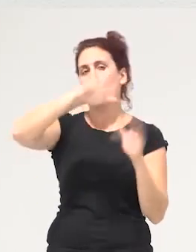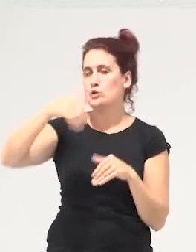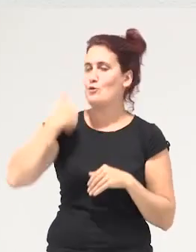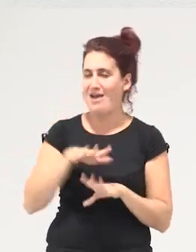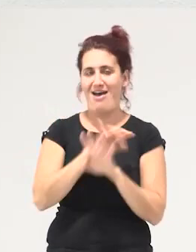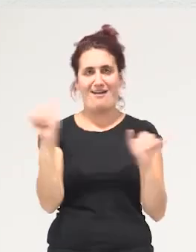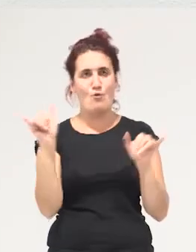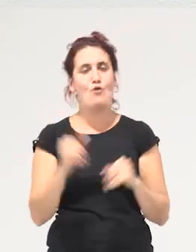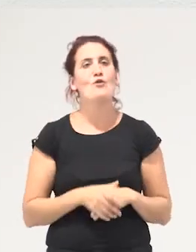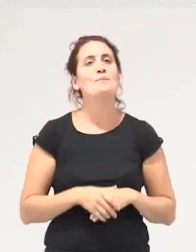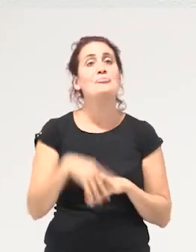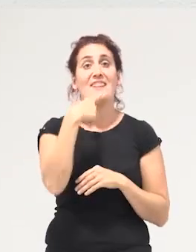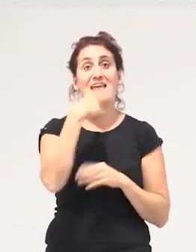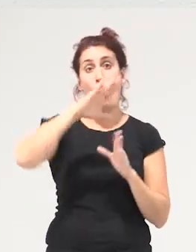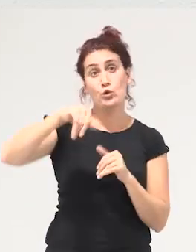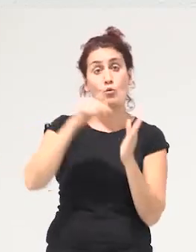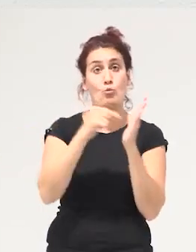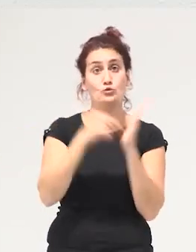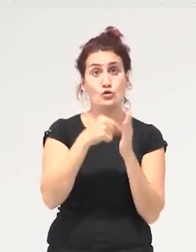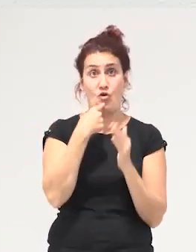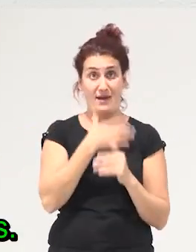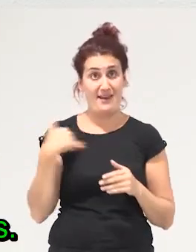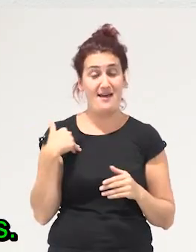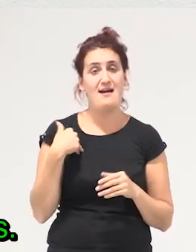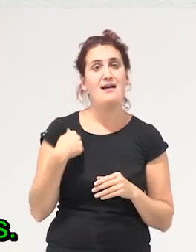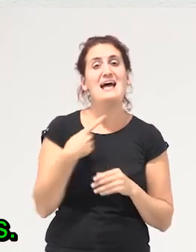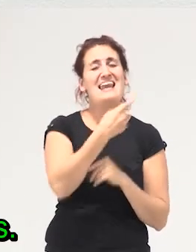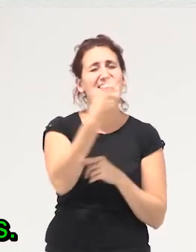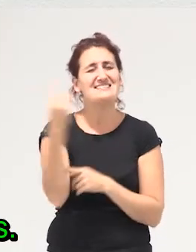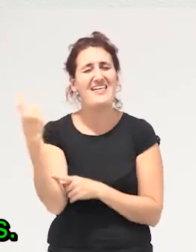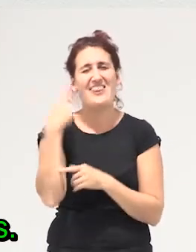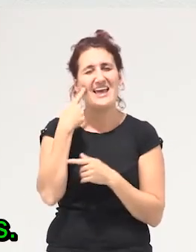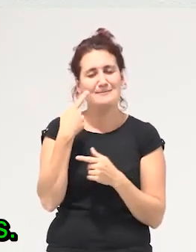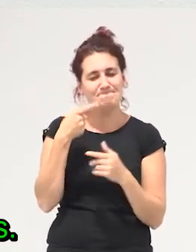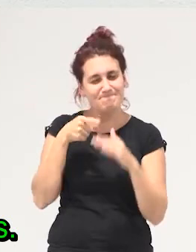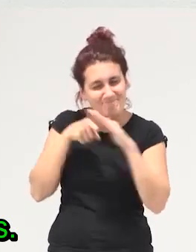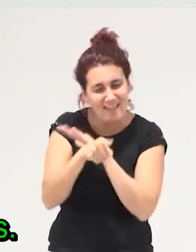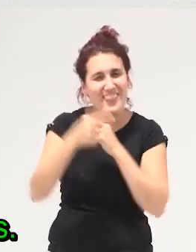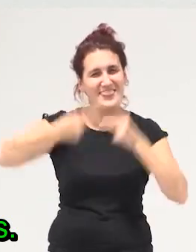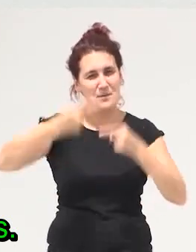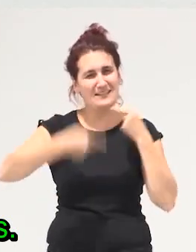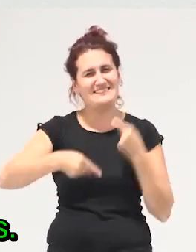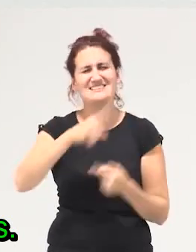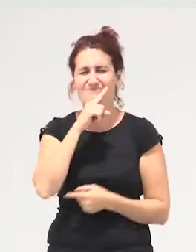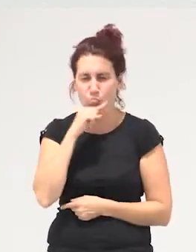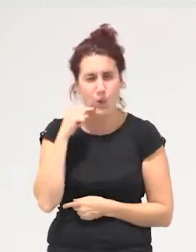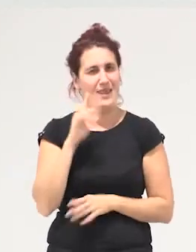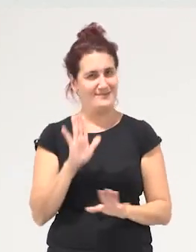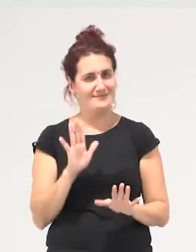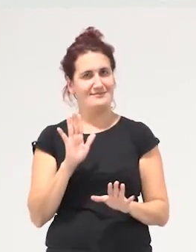esto acabo decía que el último punto que quería abordar es la necesidad de meterle mano a debates que nos resultan dolorosos